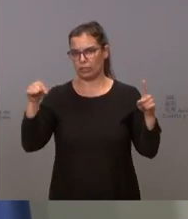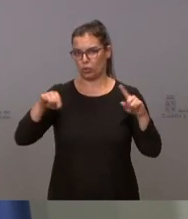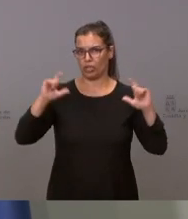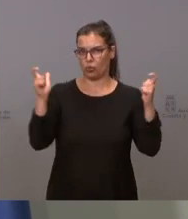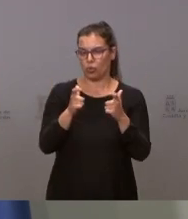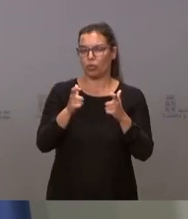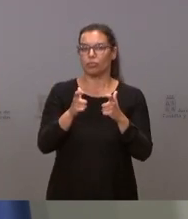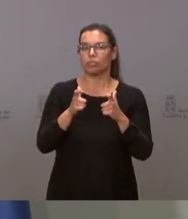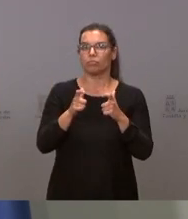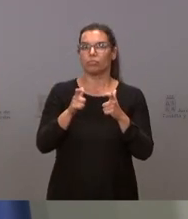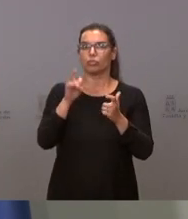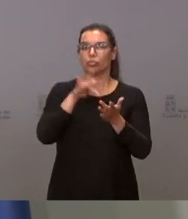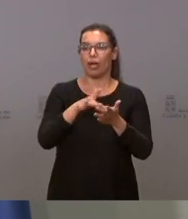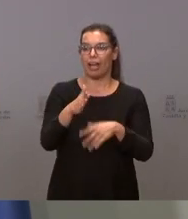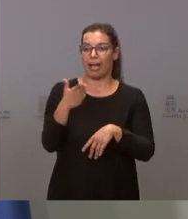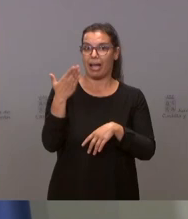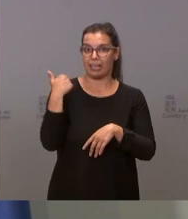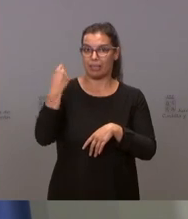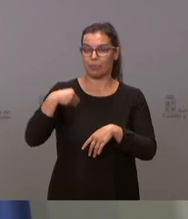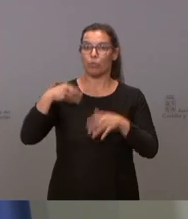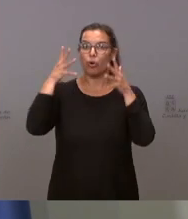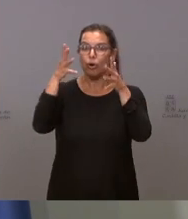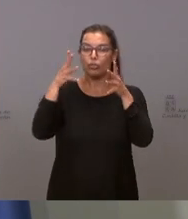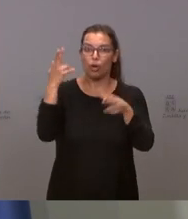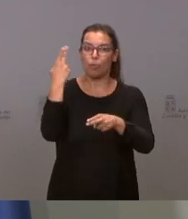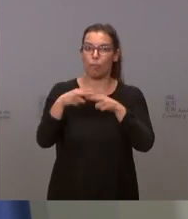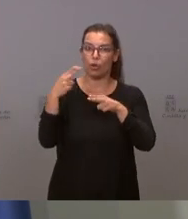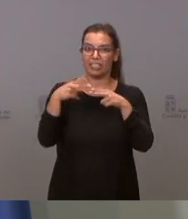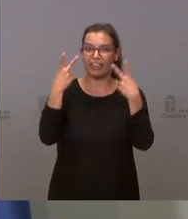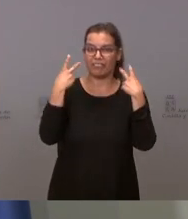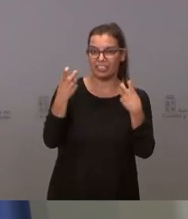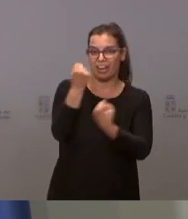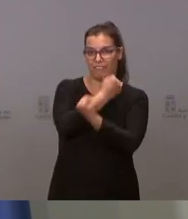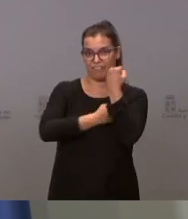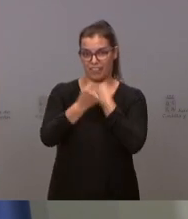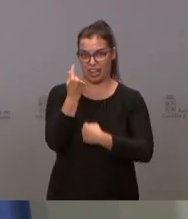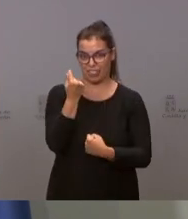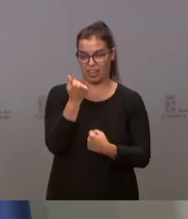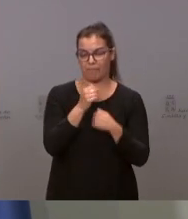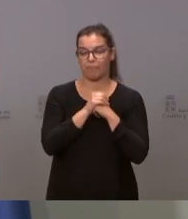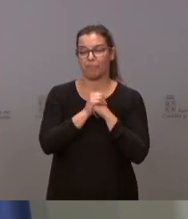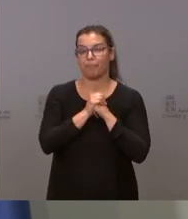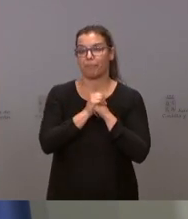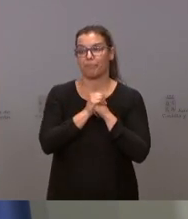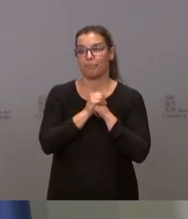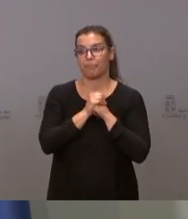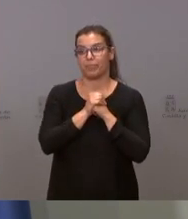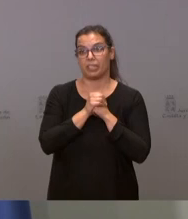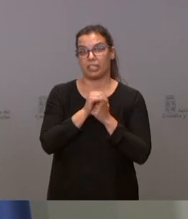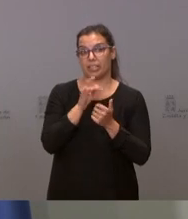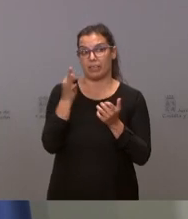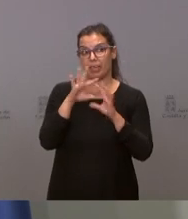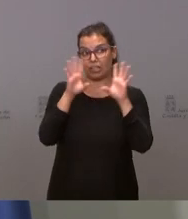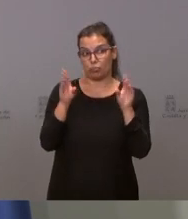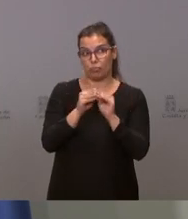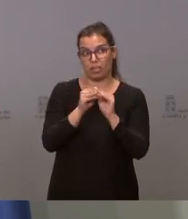lo ocurrido ayer en el Consejo de Política Fiscal y Financiera, que tenemos que resumir